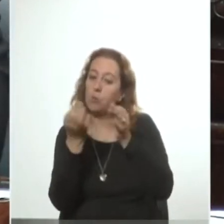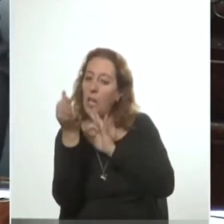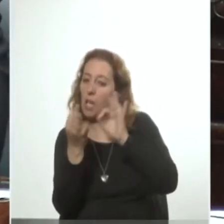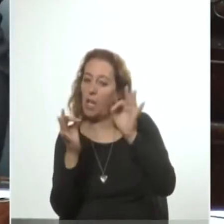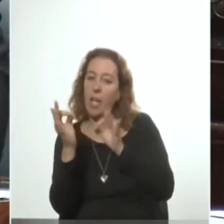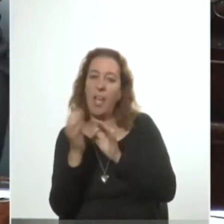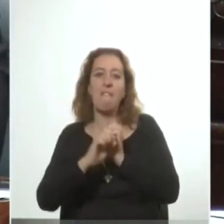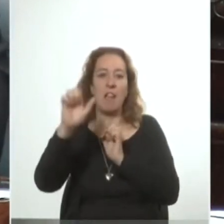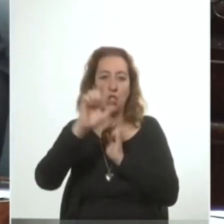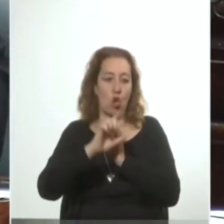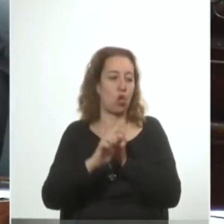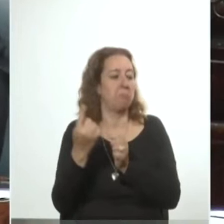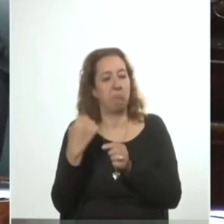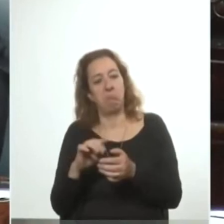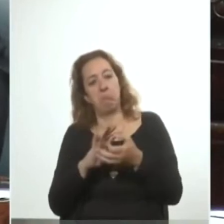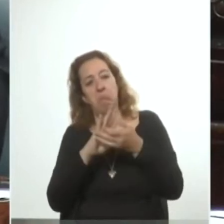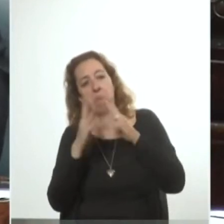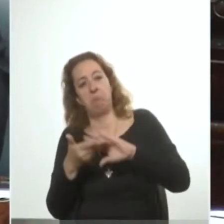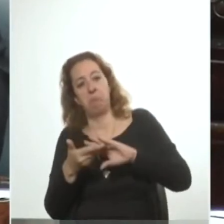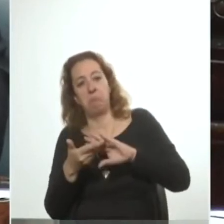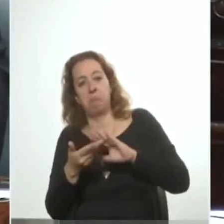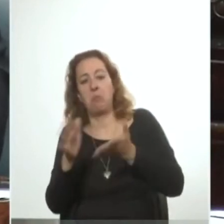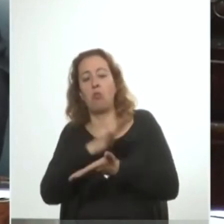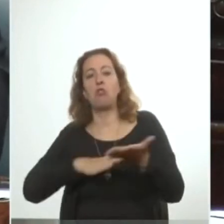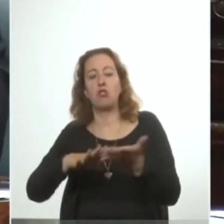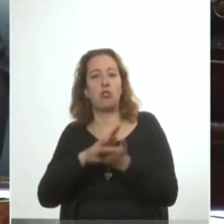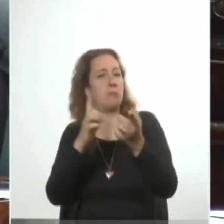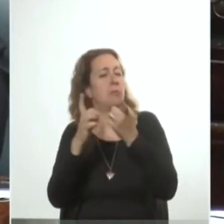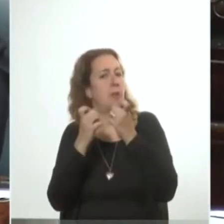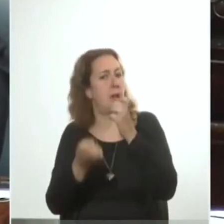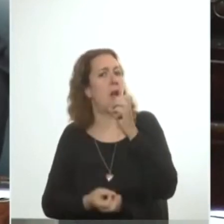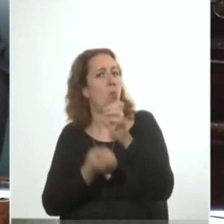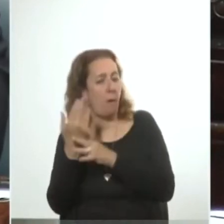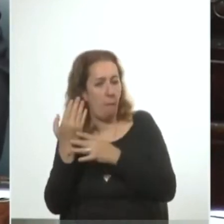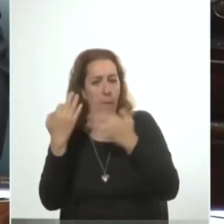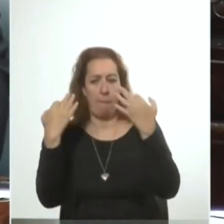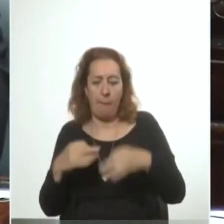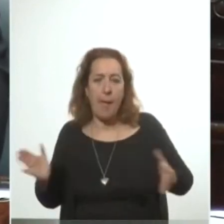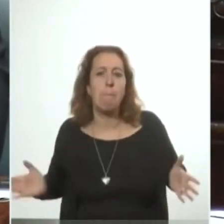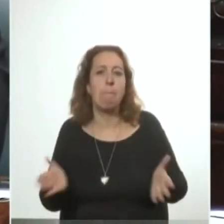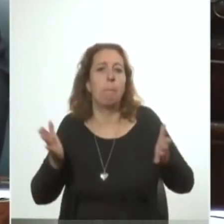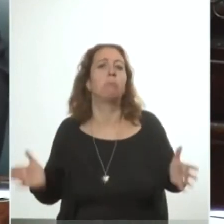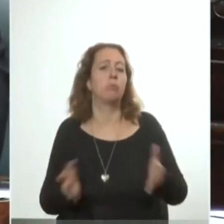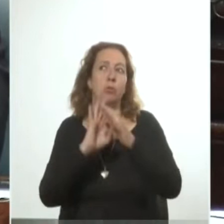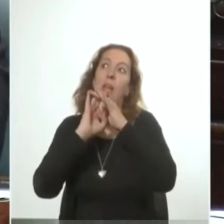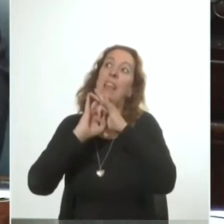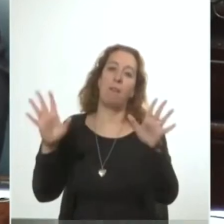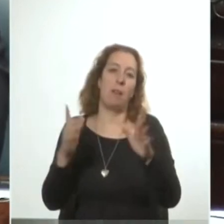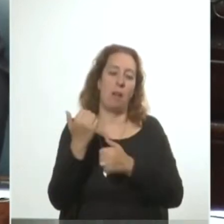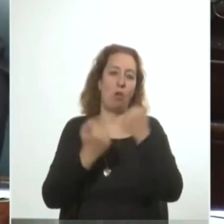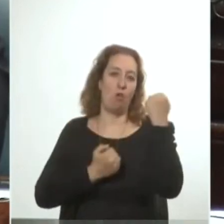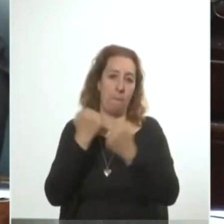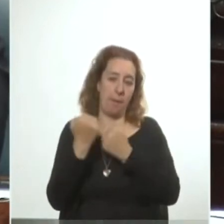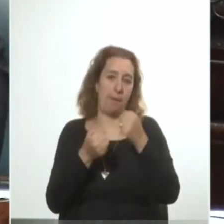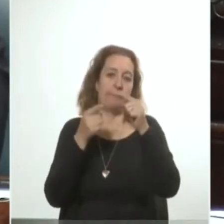apuntaba sin duda a crear las condiciones necesarias para un nuevo y más radical impulso liberalizador de la economía cuyo